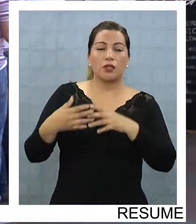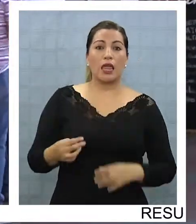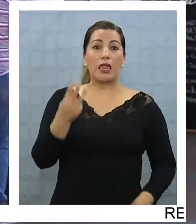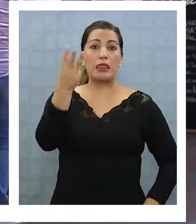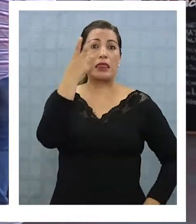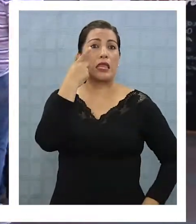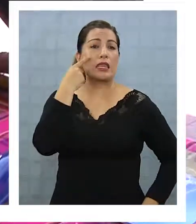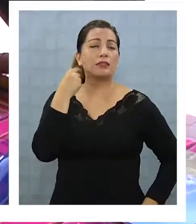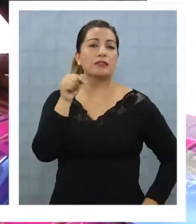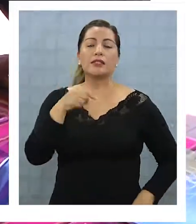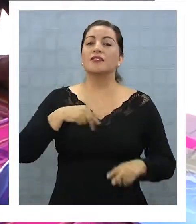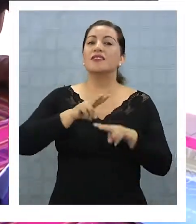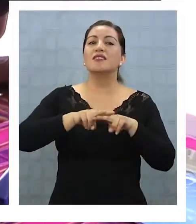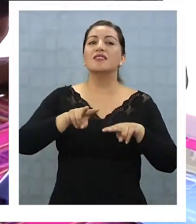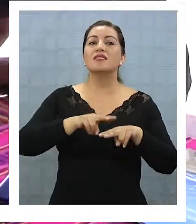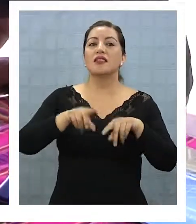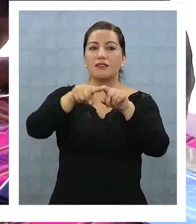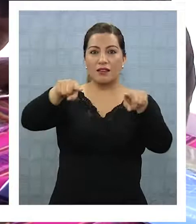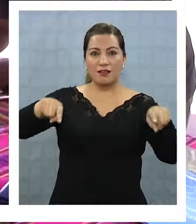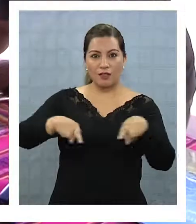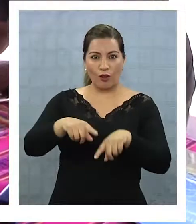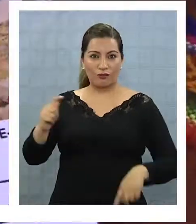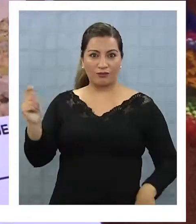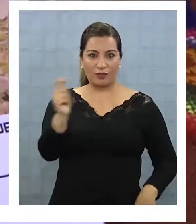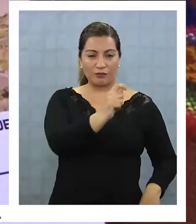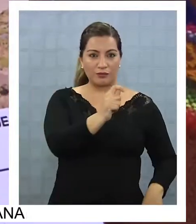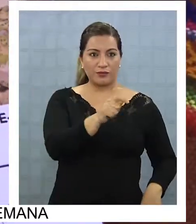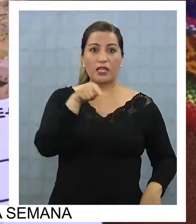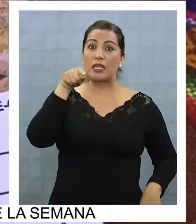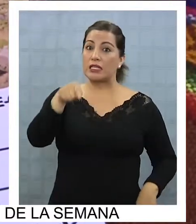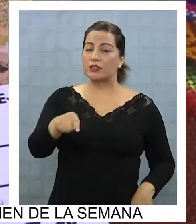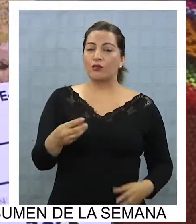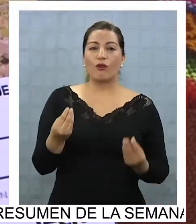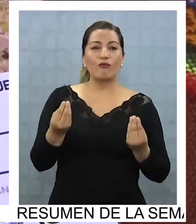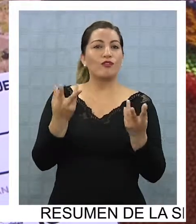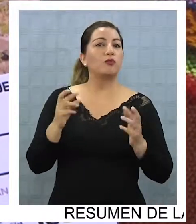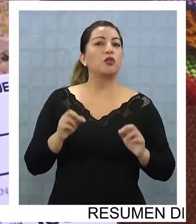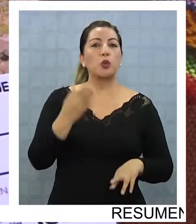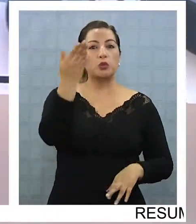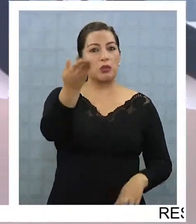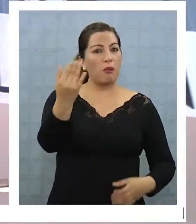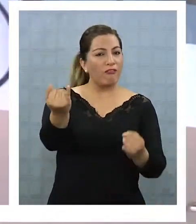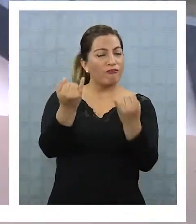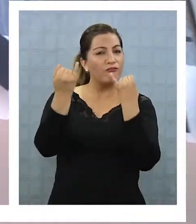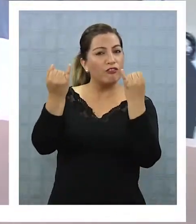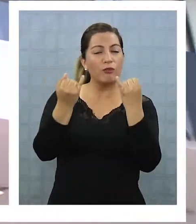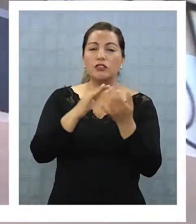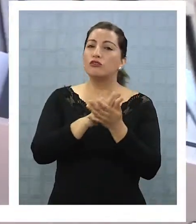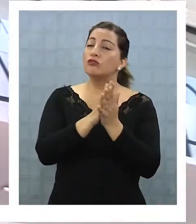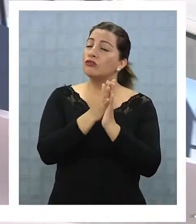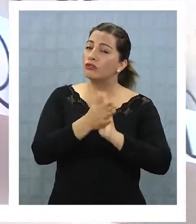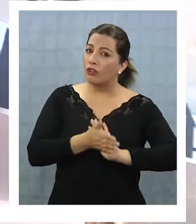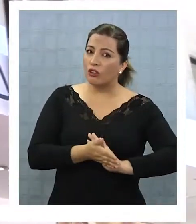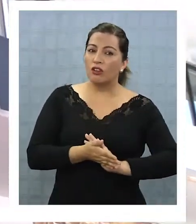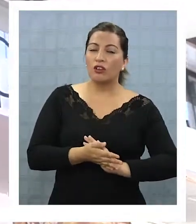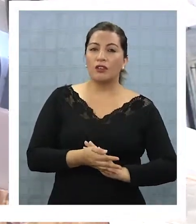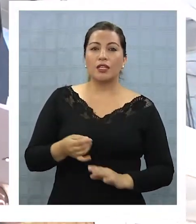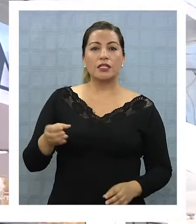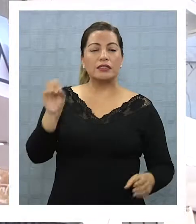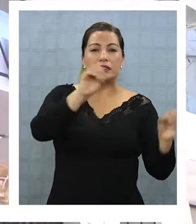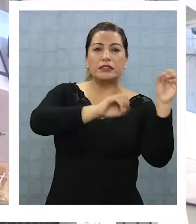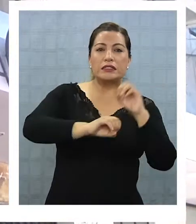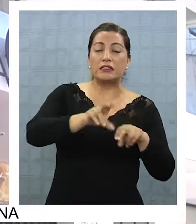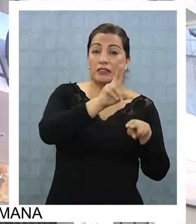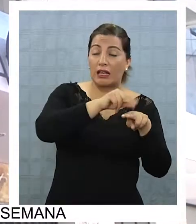encuentro que durará tres días y que se realiza en el Salón Tarapacá, una instancia donde usted podrá informarse e interiorizar